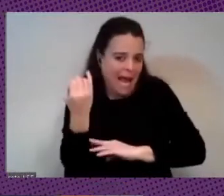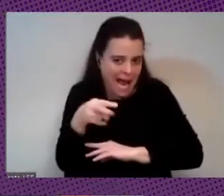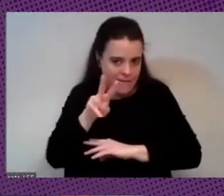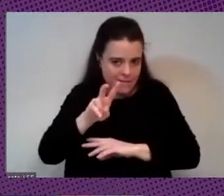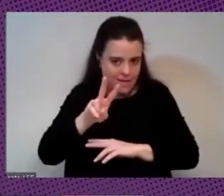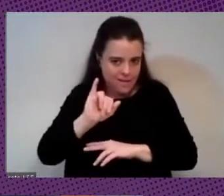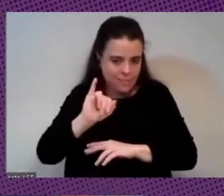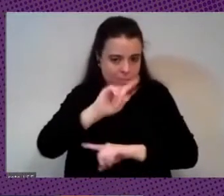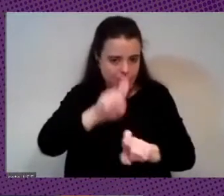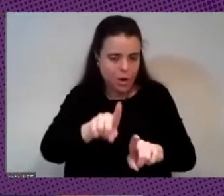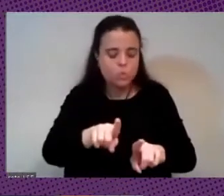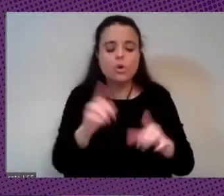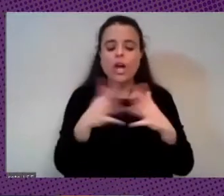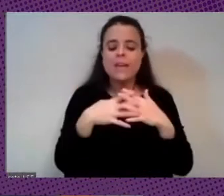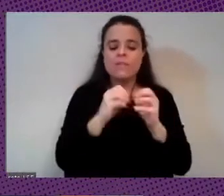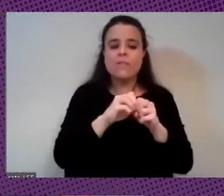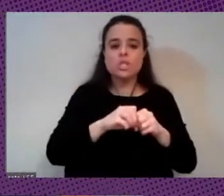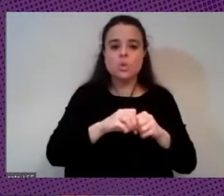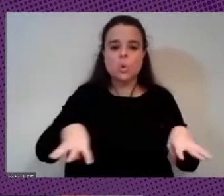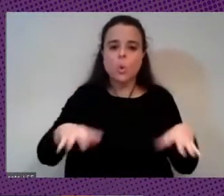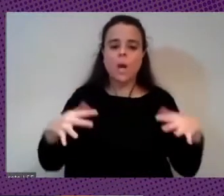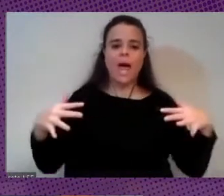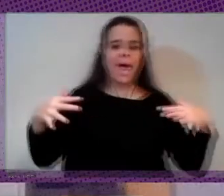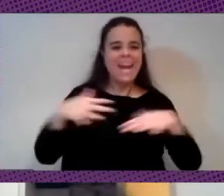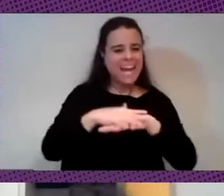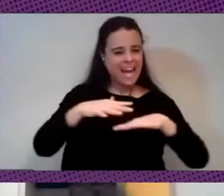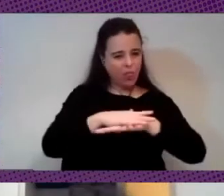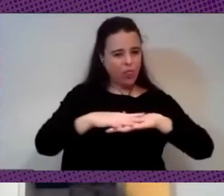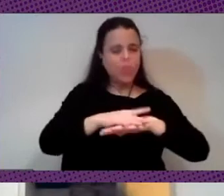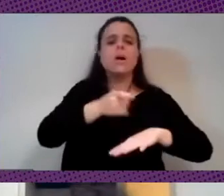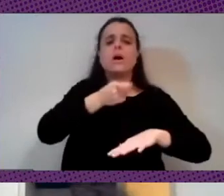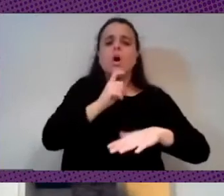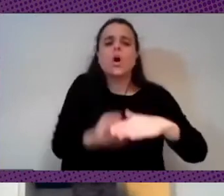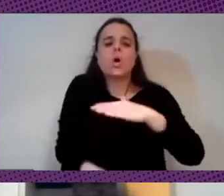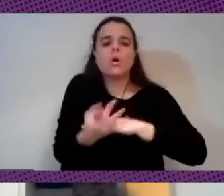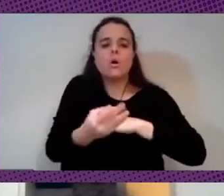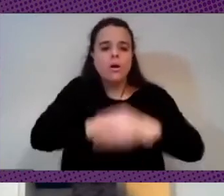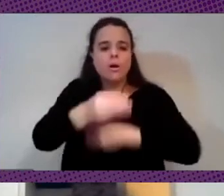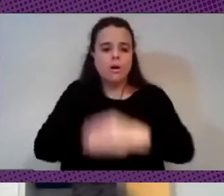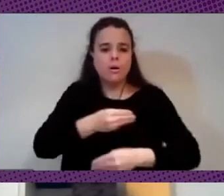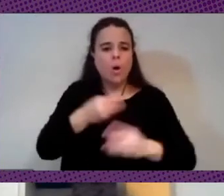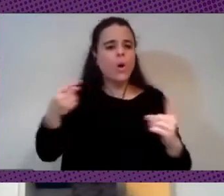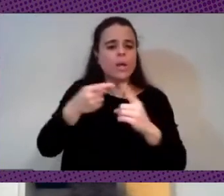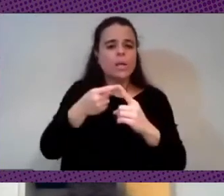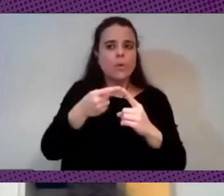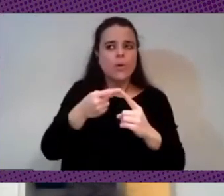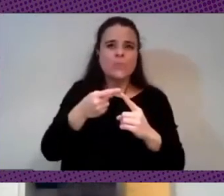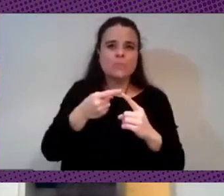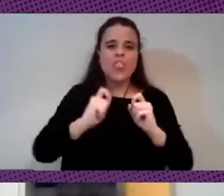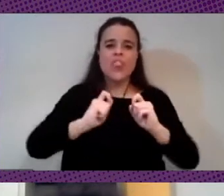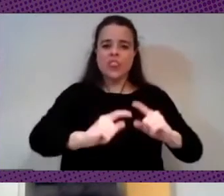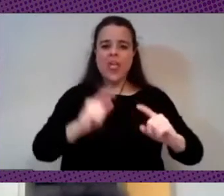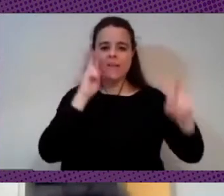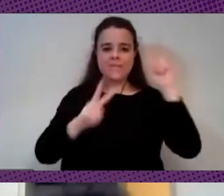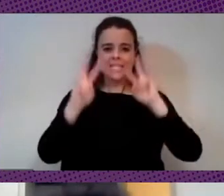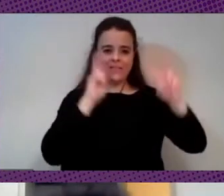infraestructura esas redes para hacer visible la explotación y que eso